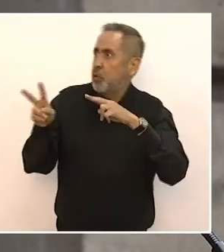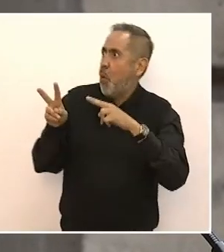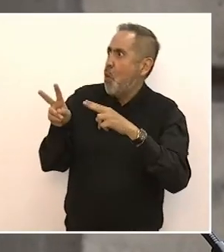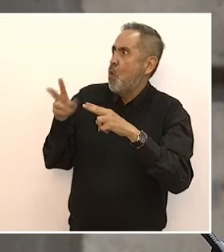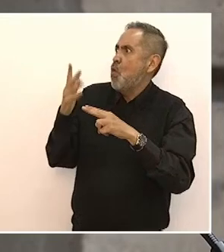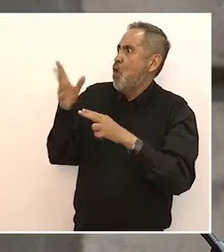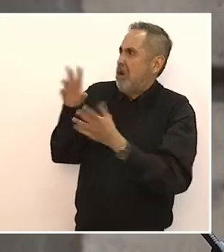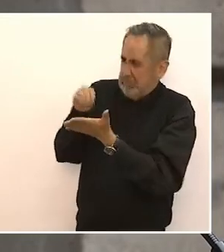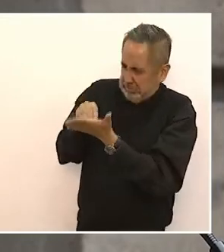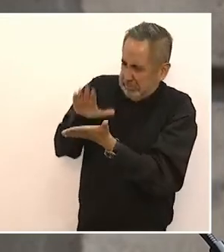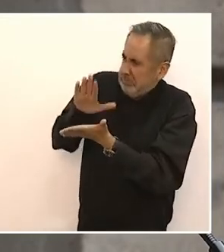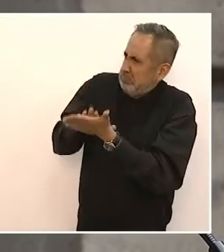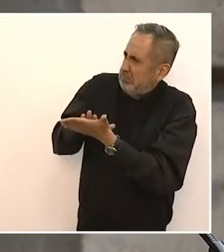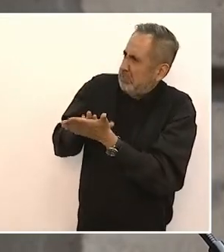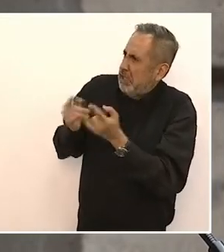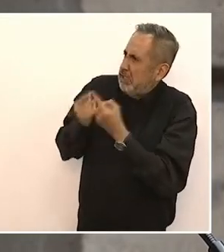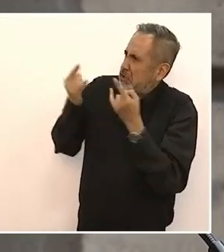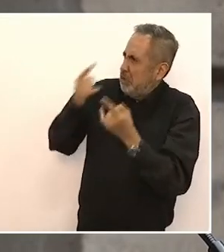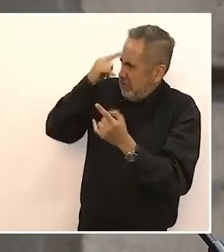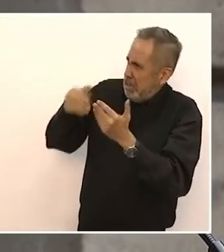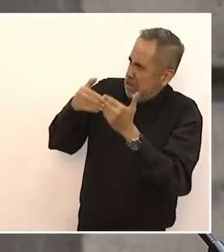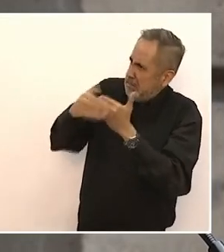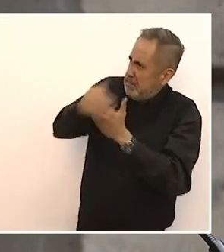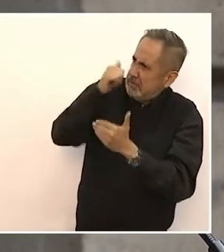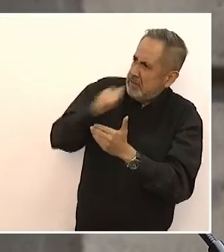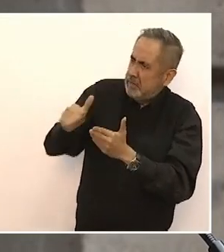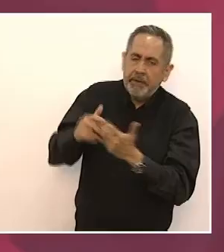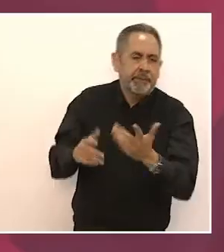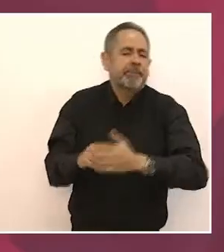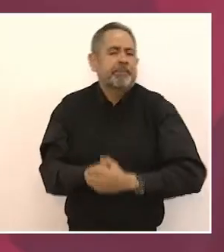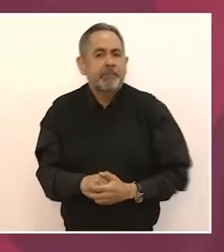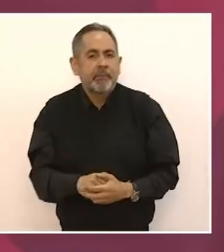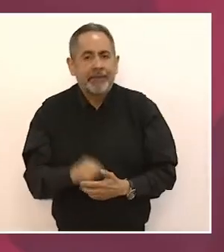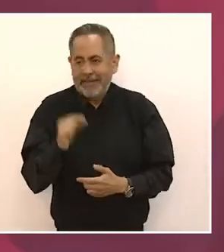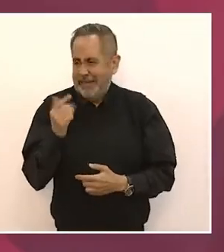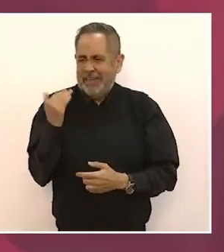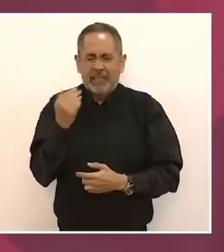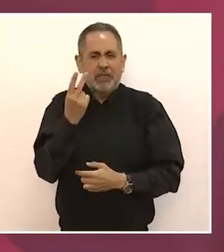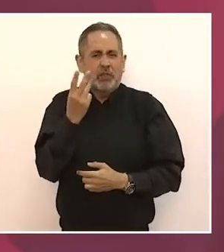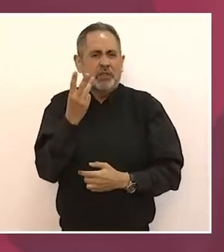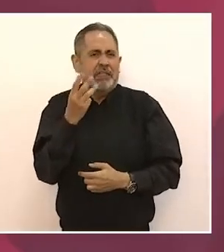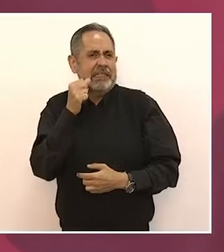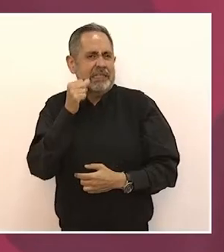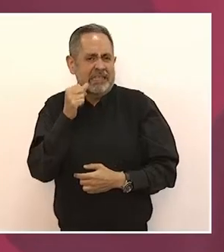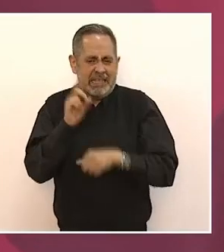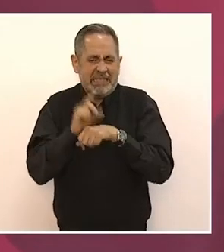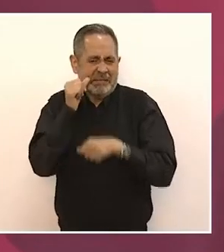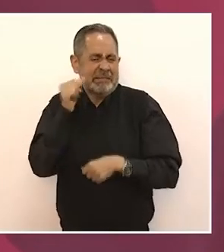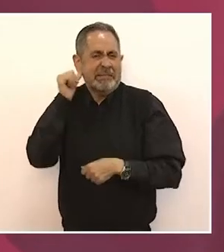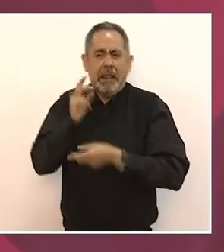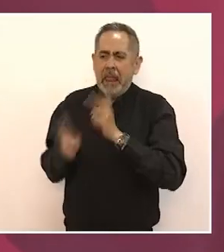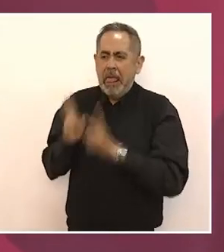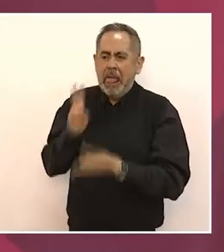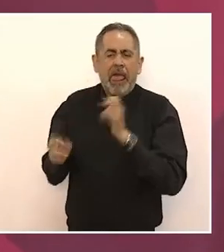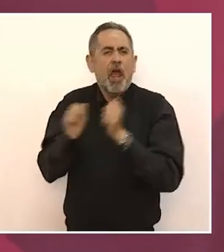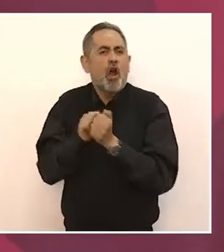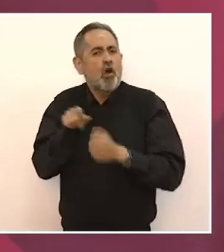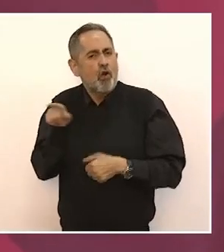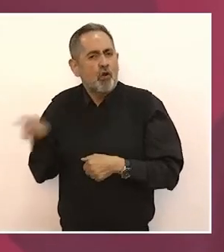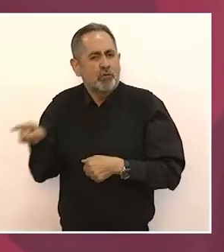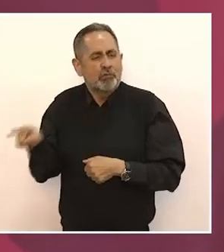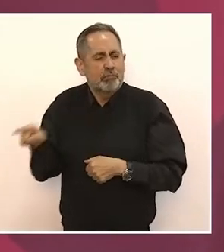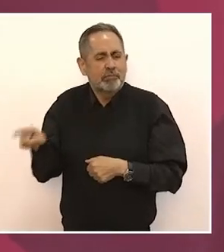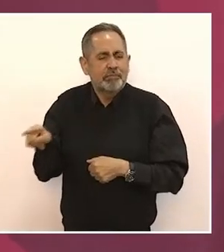Claudia, hace dos, tres días hablábamos con Claudia de los plagios, de las frases,